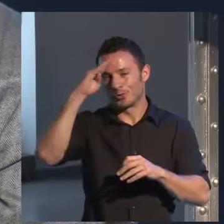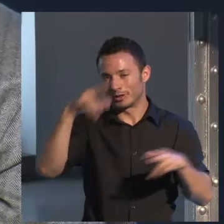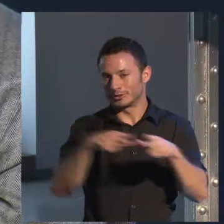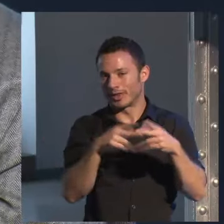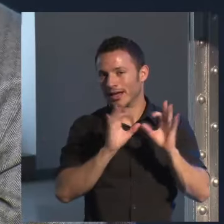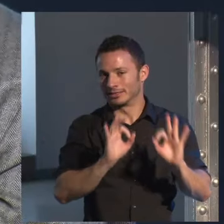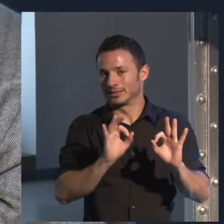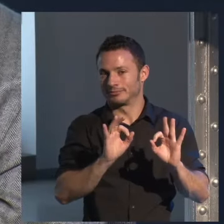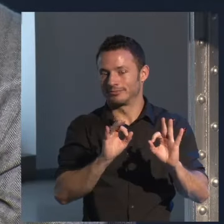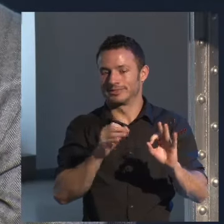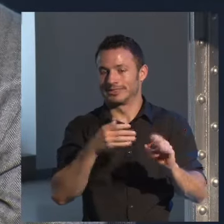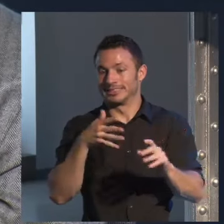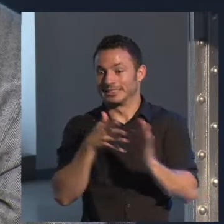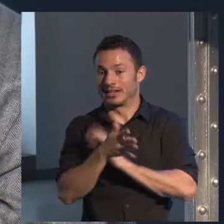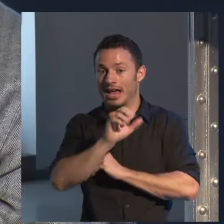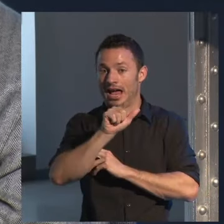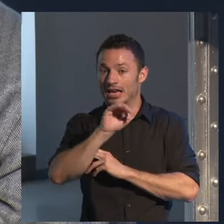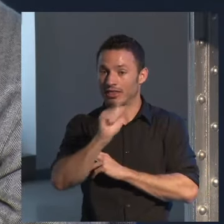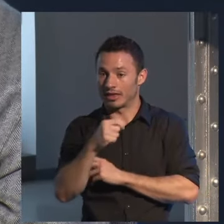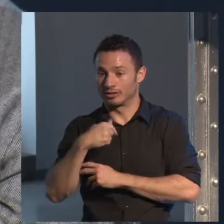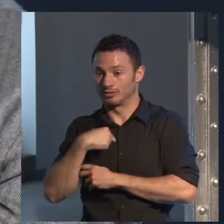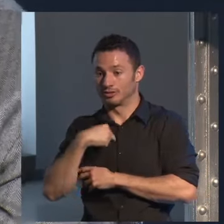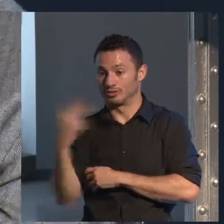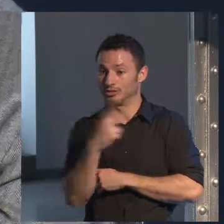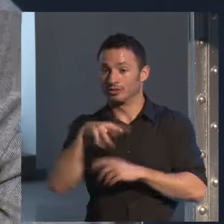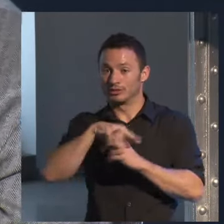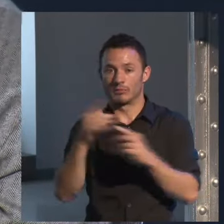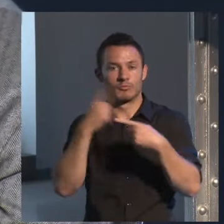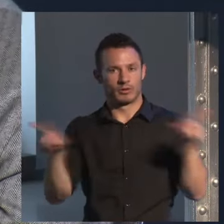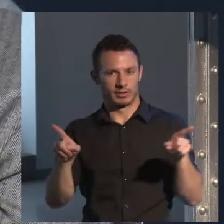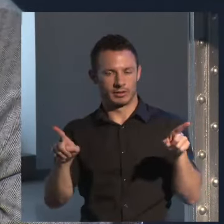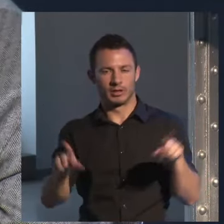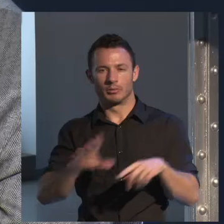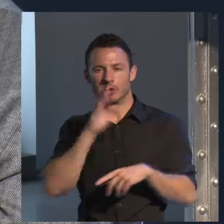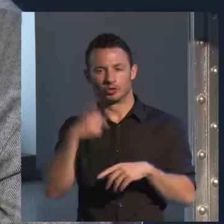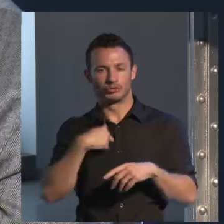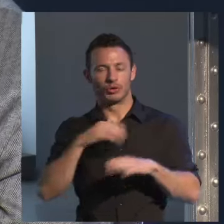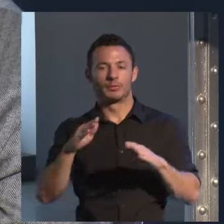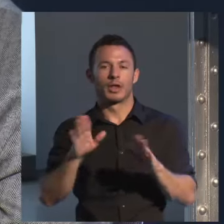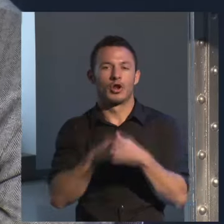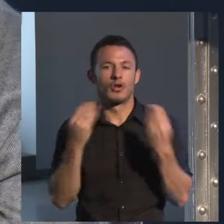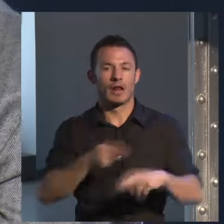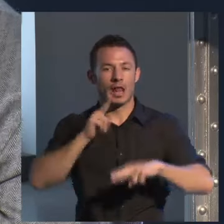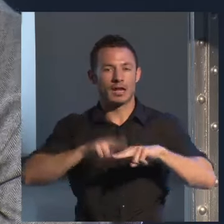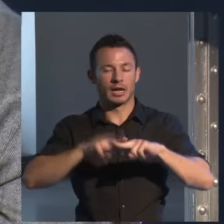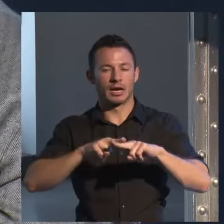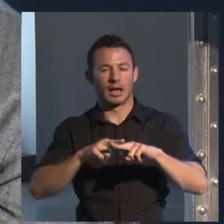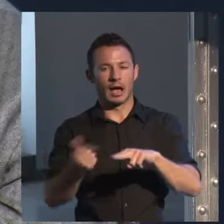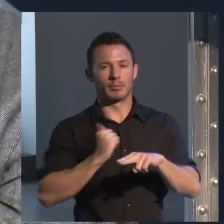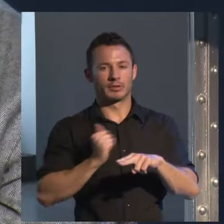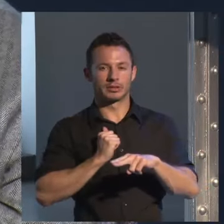Y por eso utilicé la novela negra como una novela de carácter social.